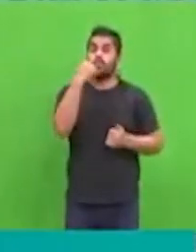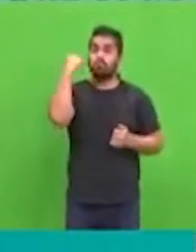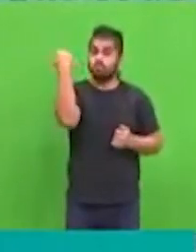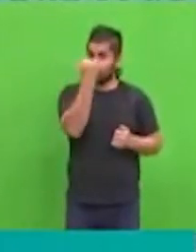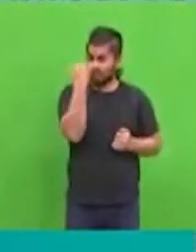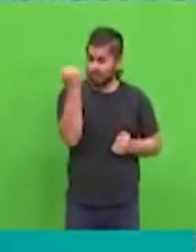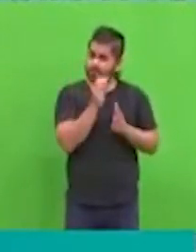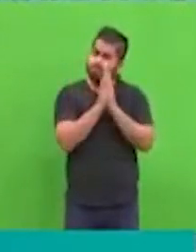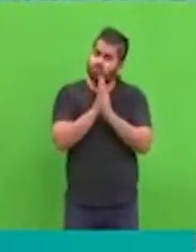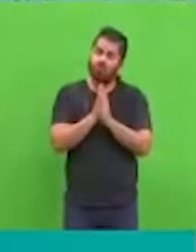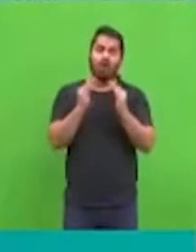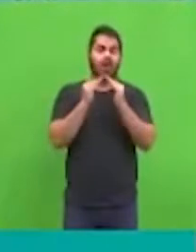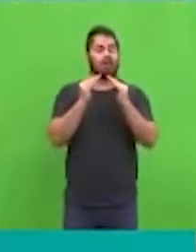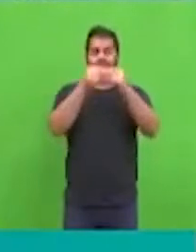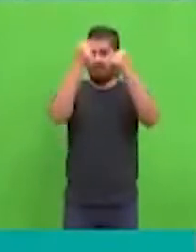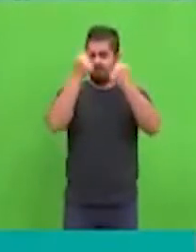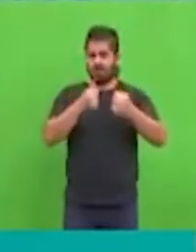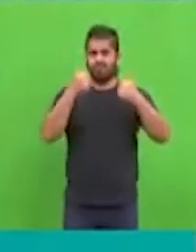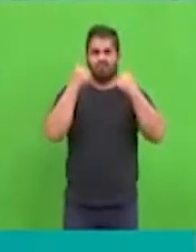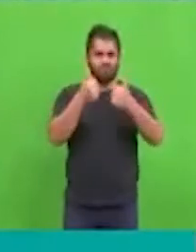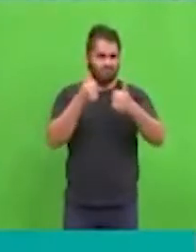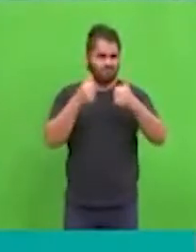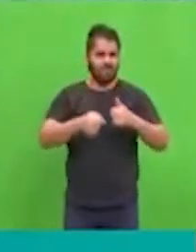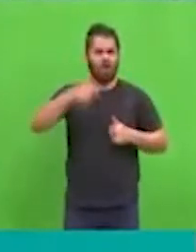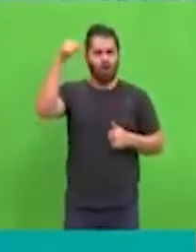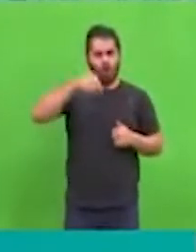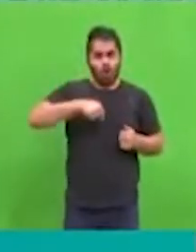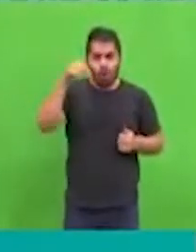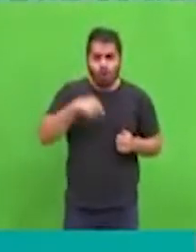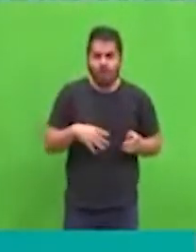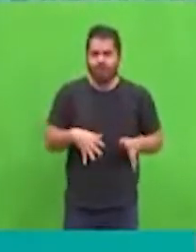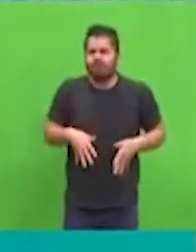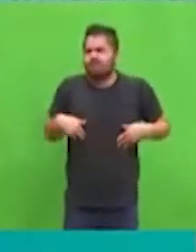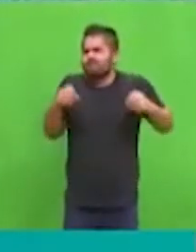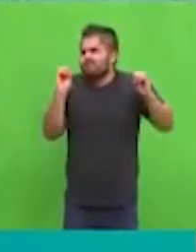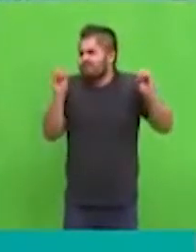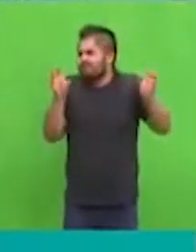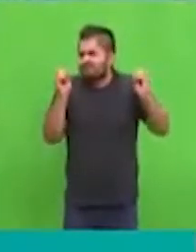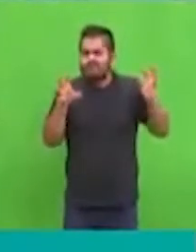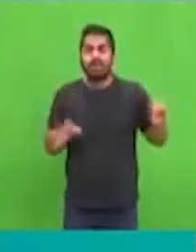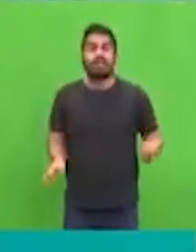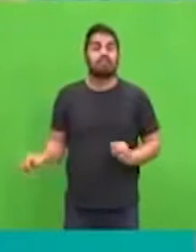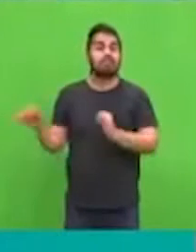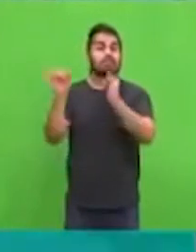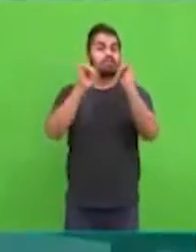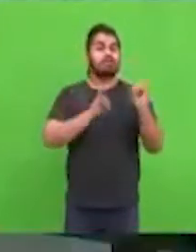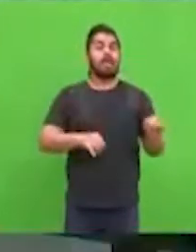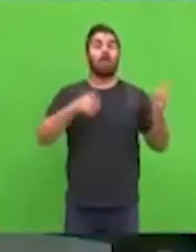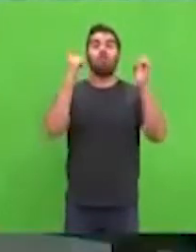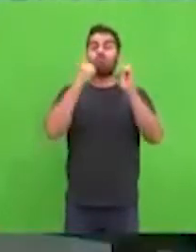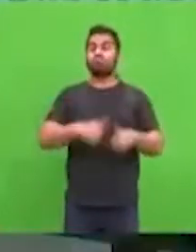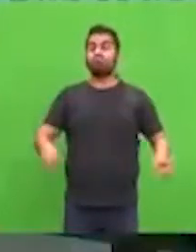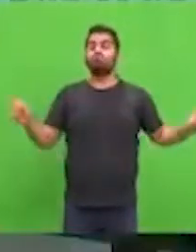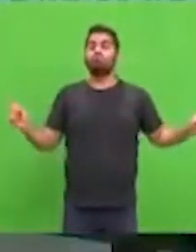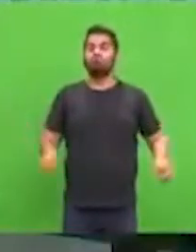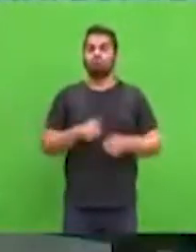la currícula del Ministerio de Educación, y esto va a, para nosotros significa una